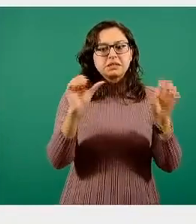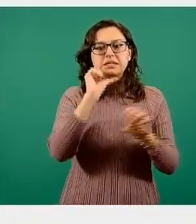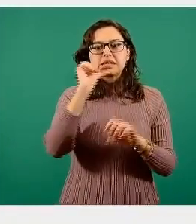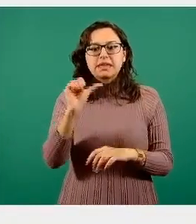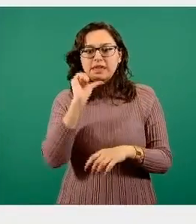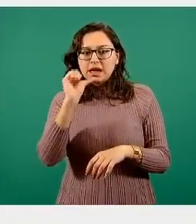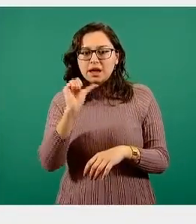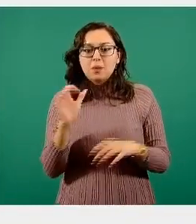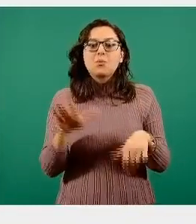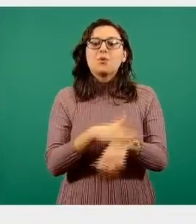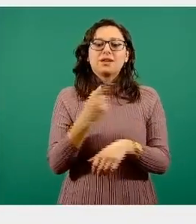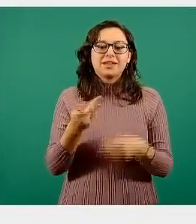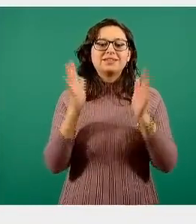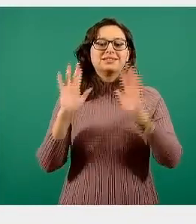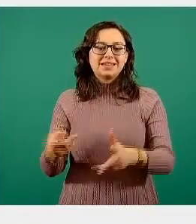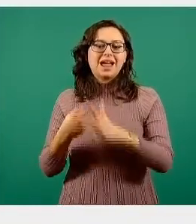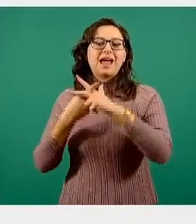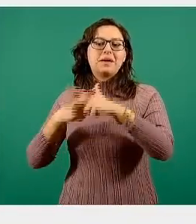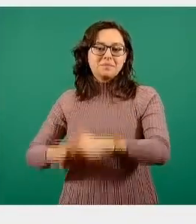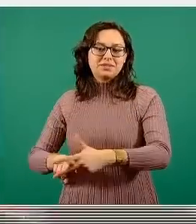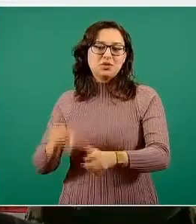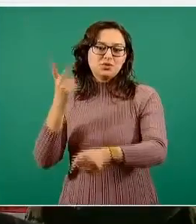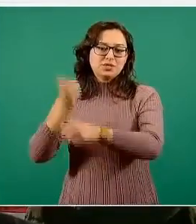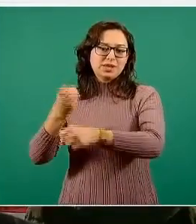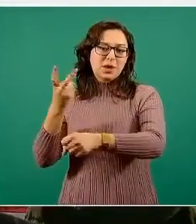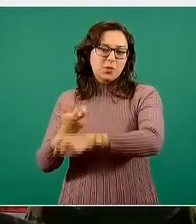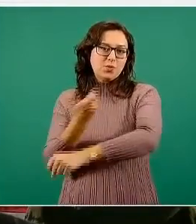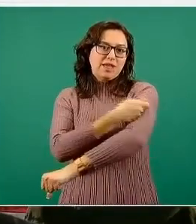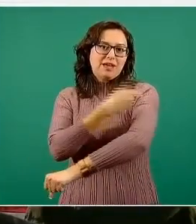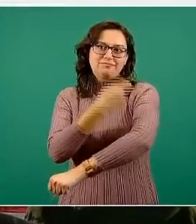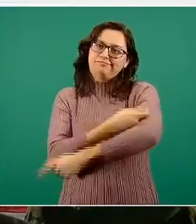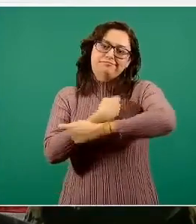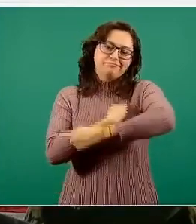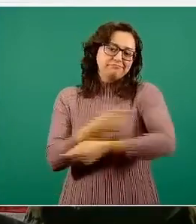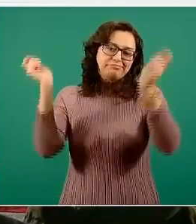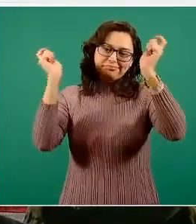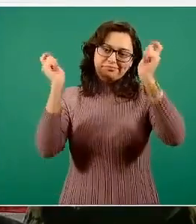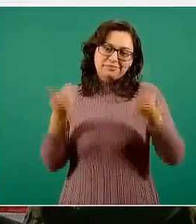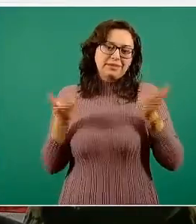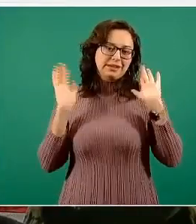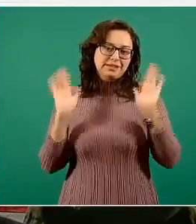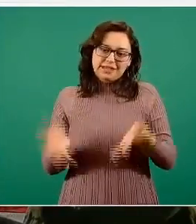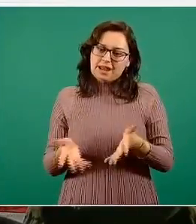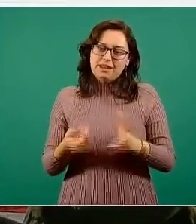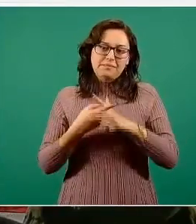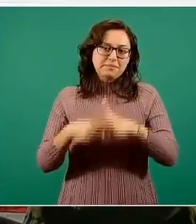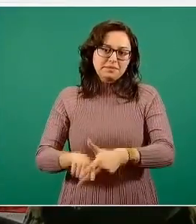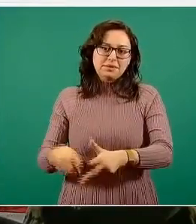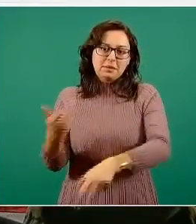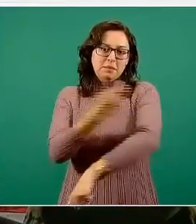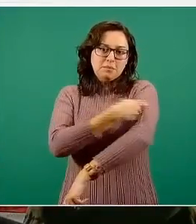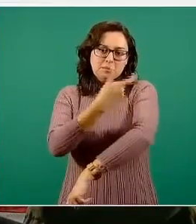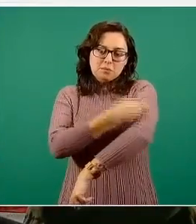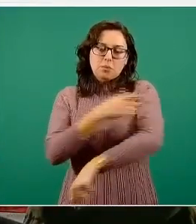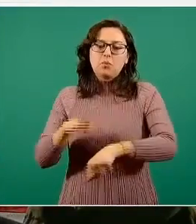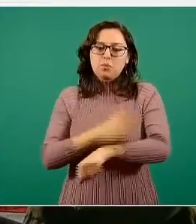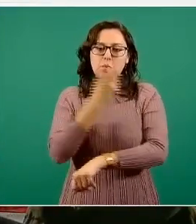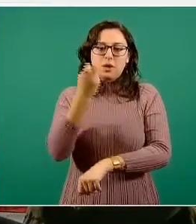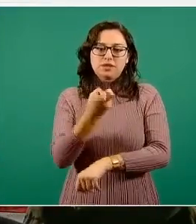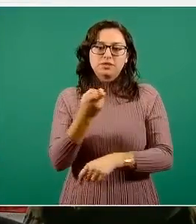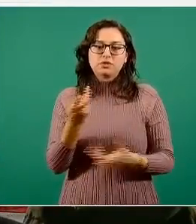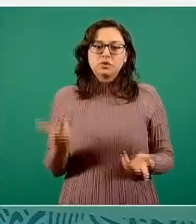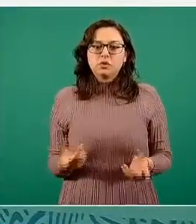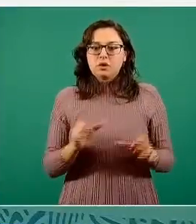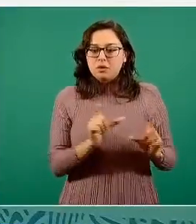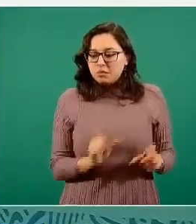Porque fue cuando ya se fueron a las entidades federativas donde se está aplicando. Están listas para ser aplicadas de acuerdo al calendario. Ya no